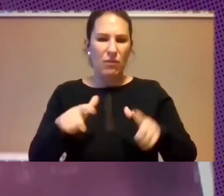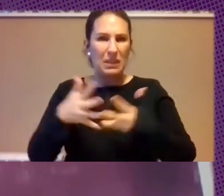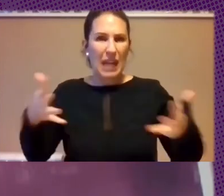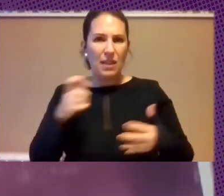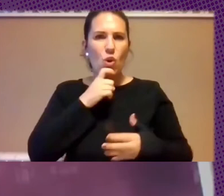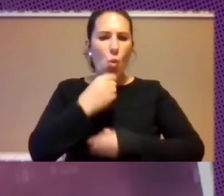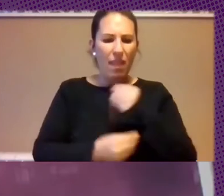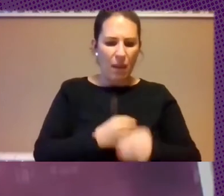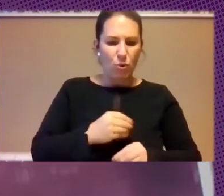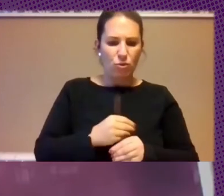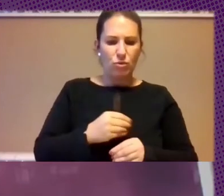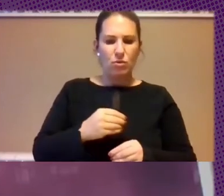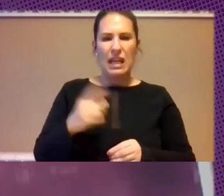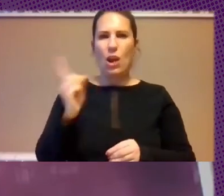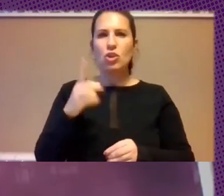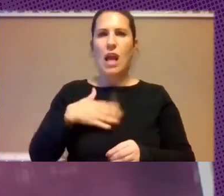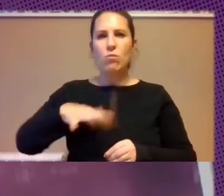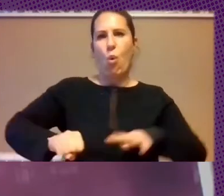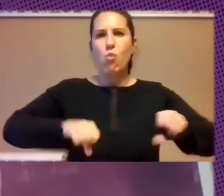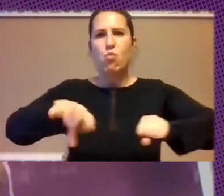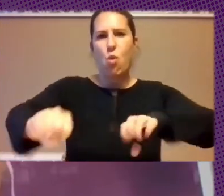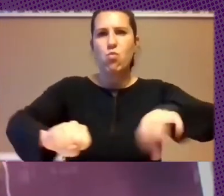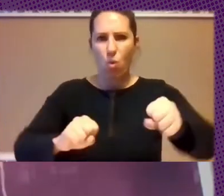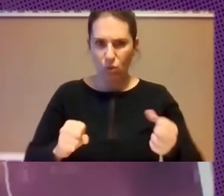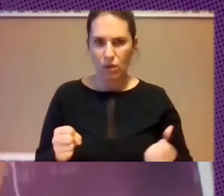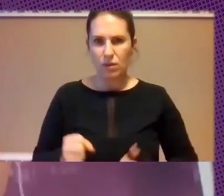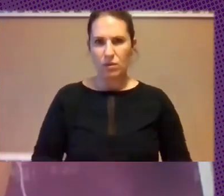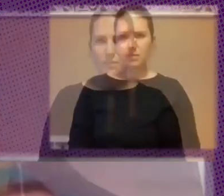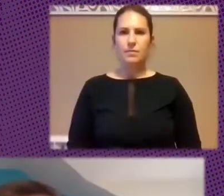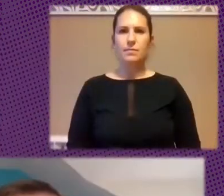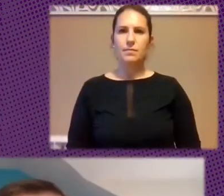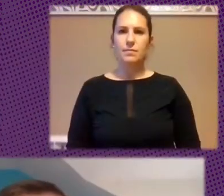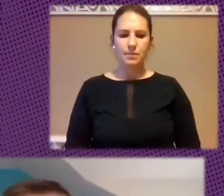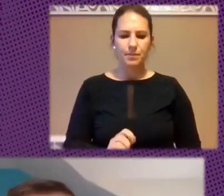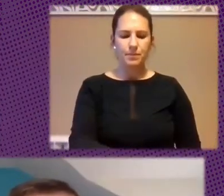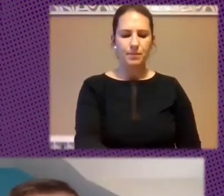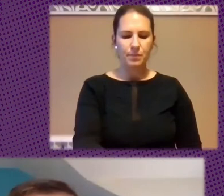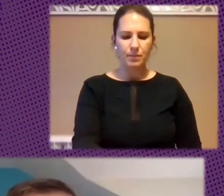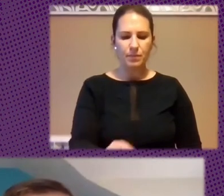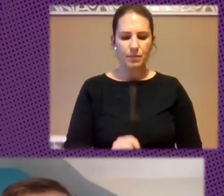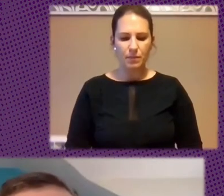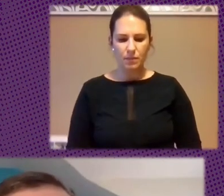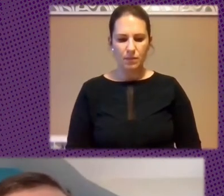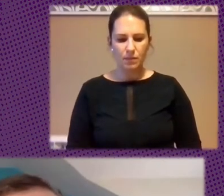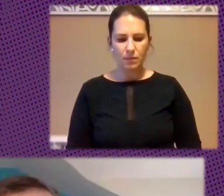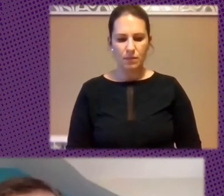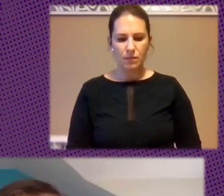Que No Sean Hegemónicas Coloniales Y Demas Sí Gracias